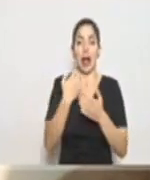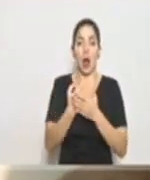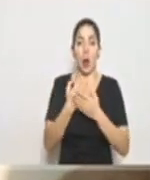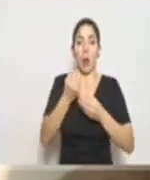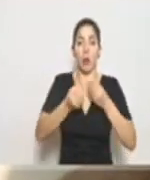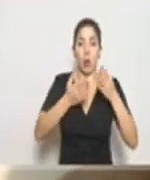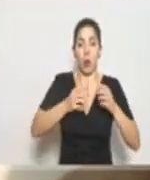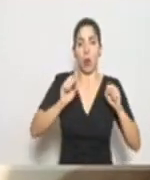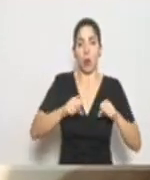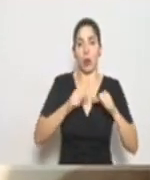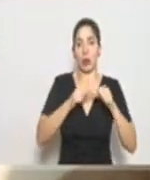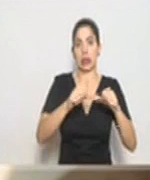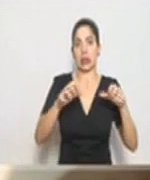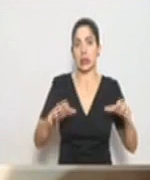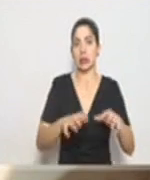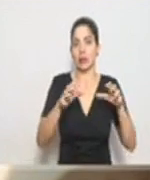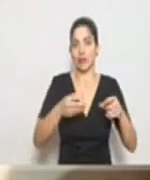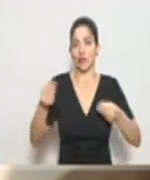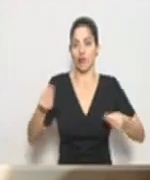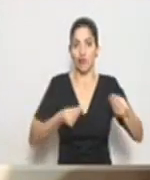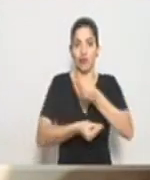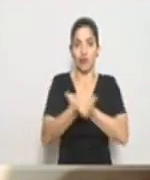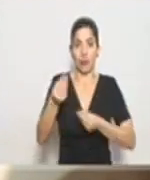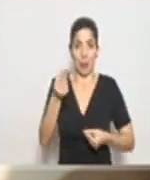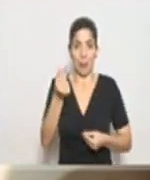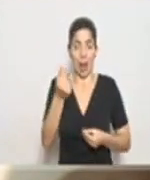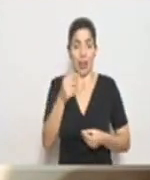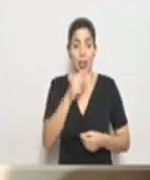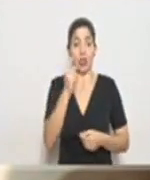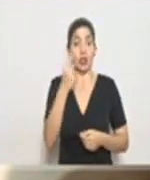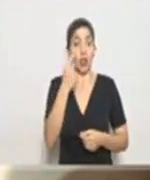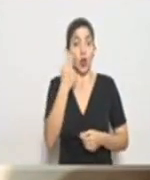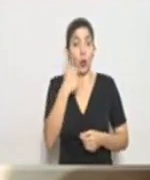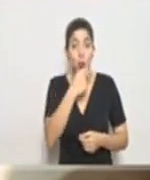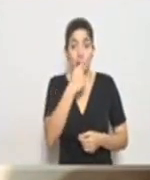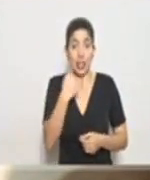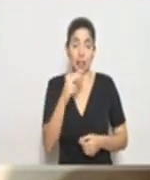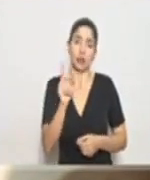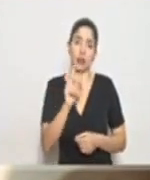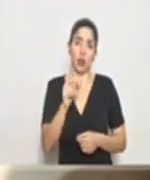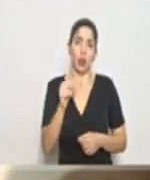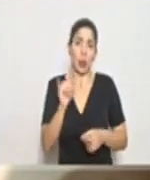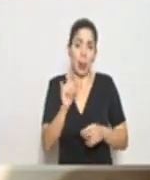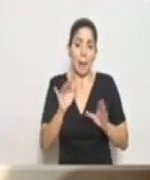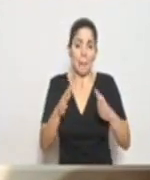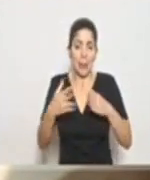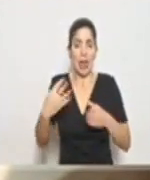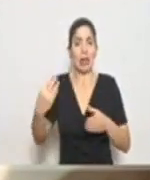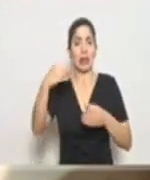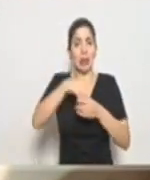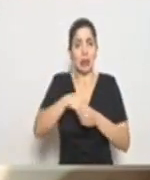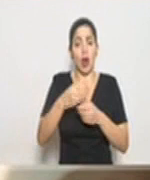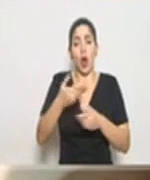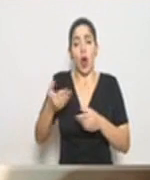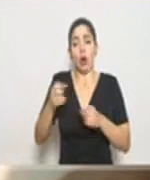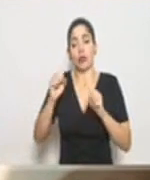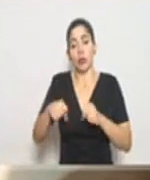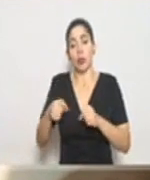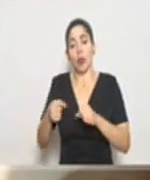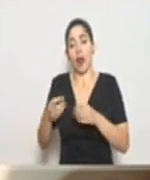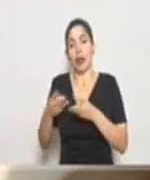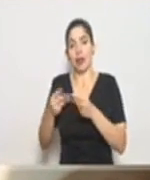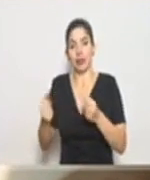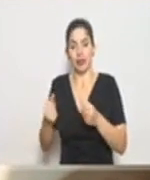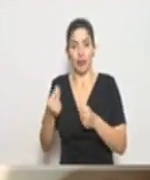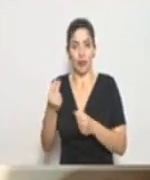productor. Parte de la razón, no solamente razones nutricionales nos movieron a incluir dentro de estos paquetes productos perecederos, productos